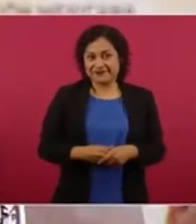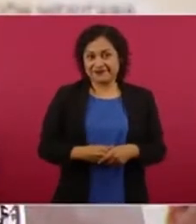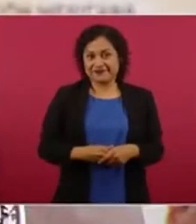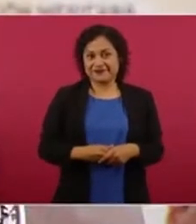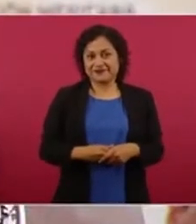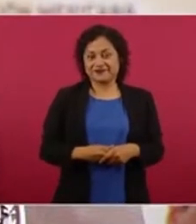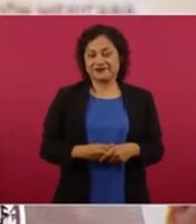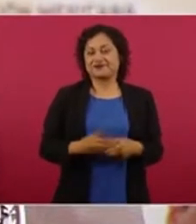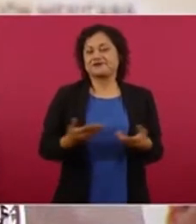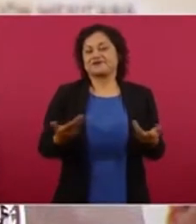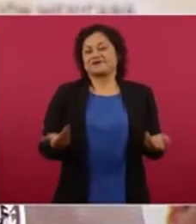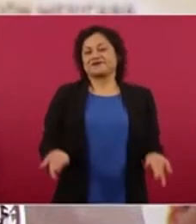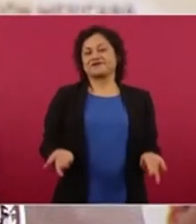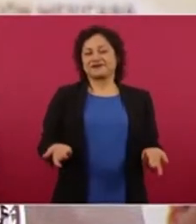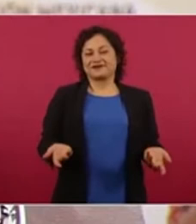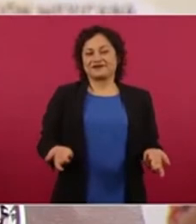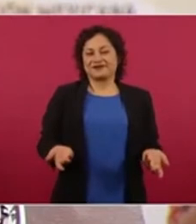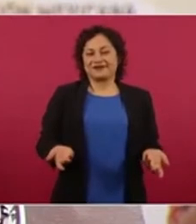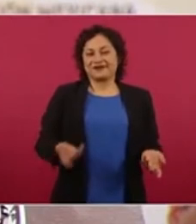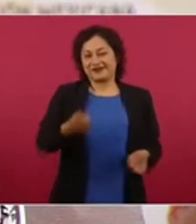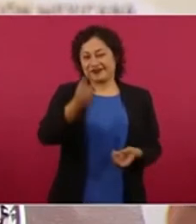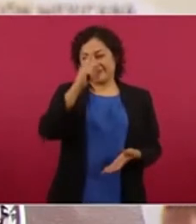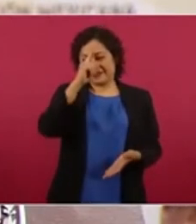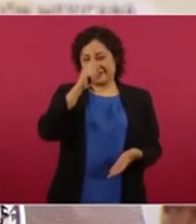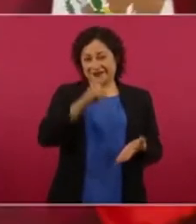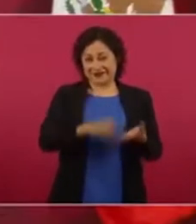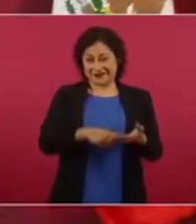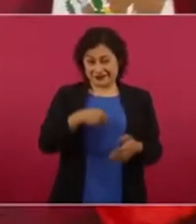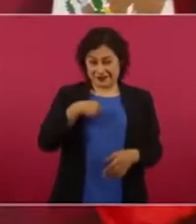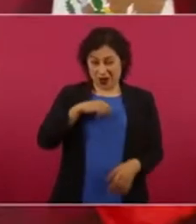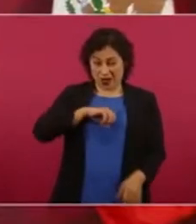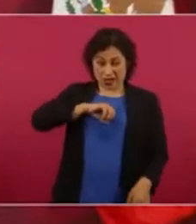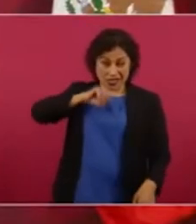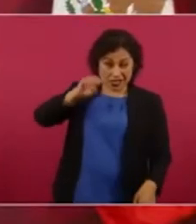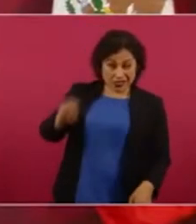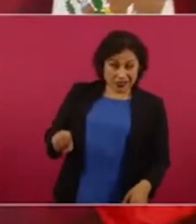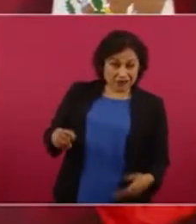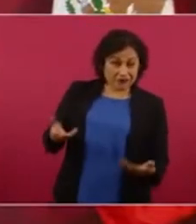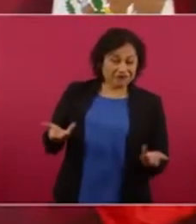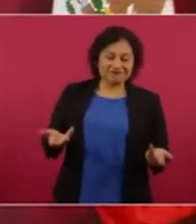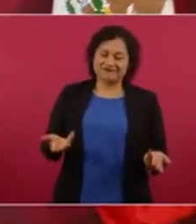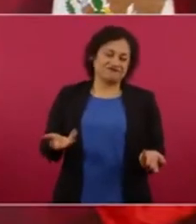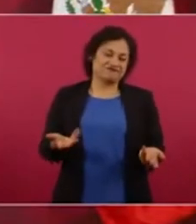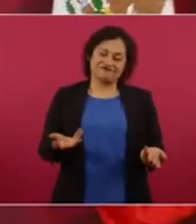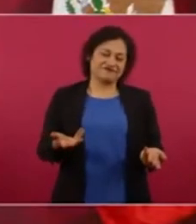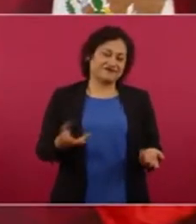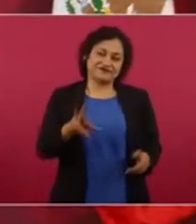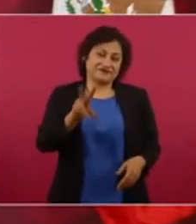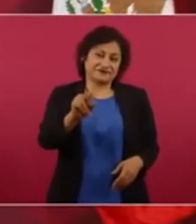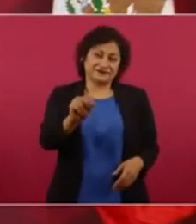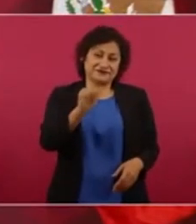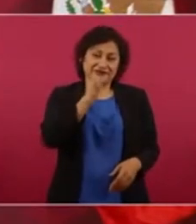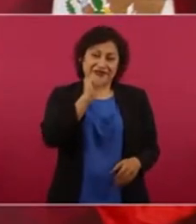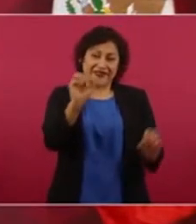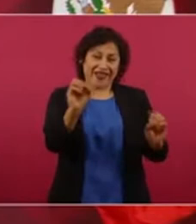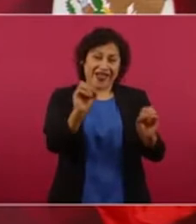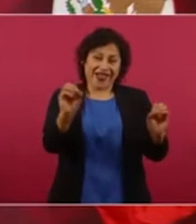entonces creen que yo tengo odio hacia Fox no para nada